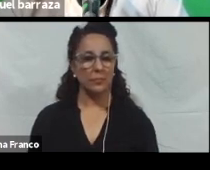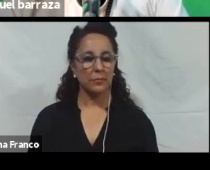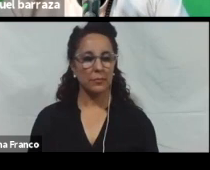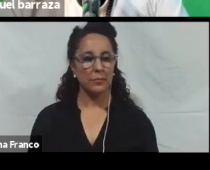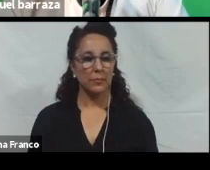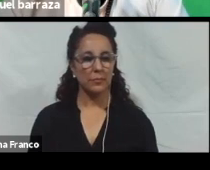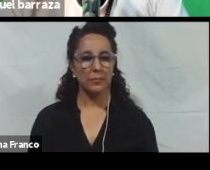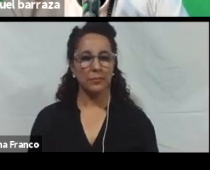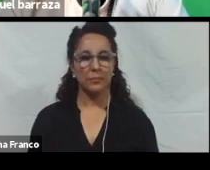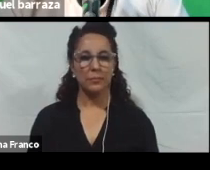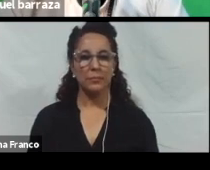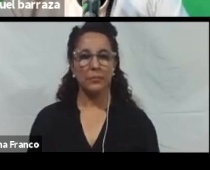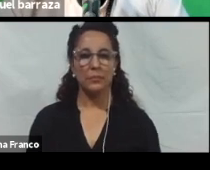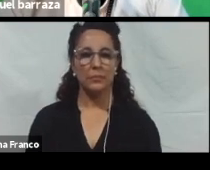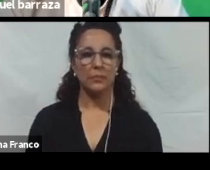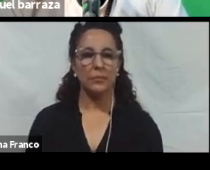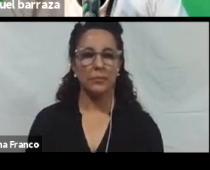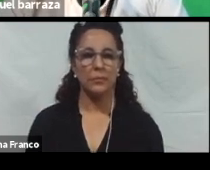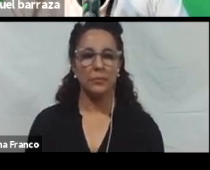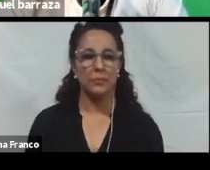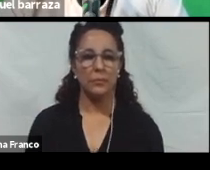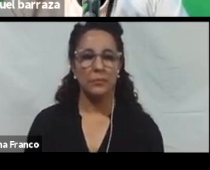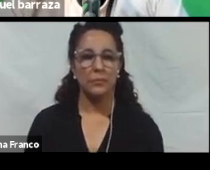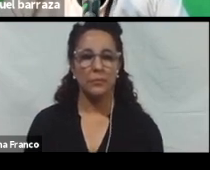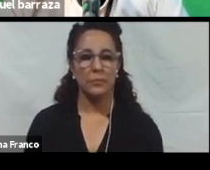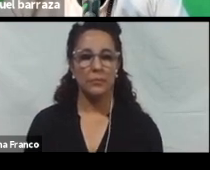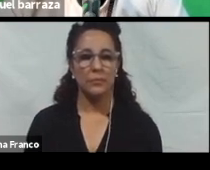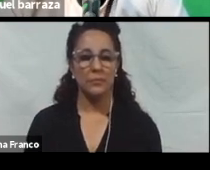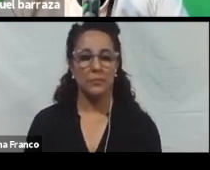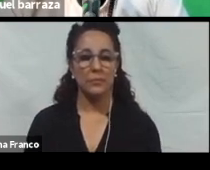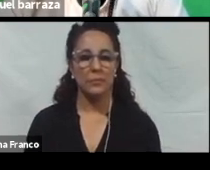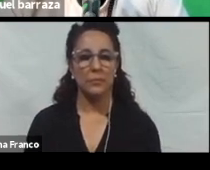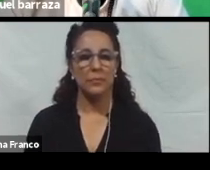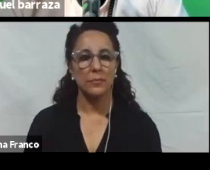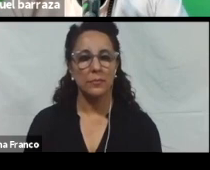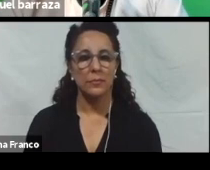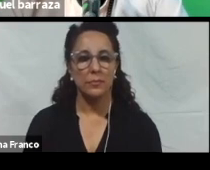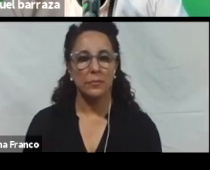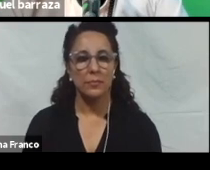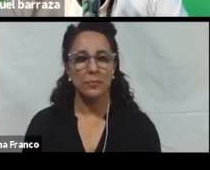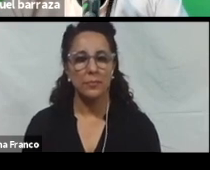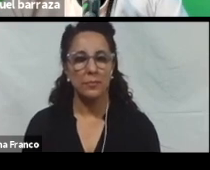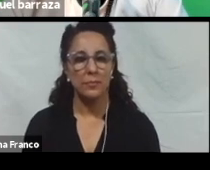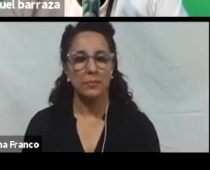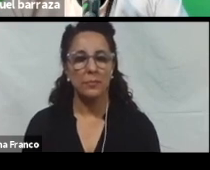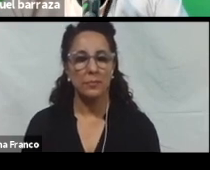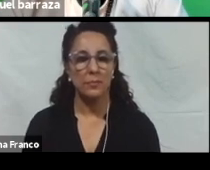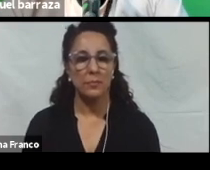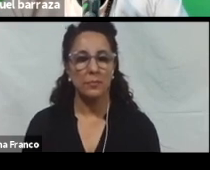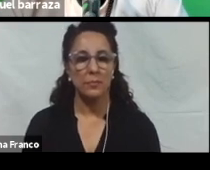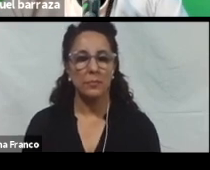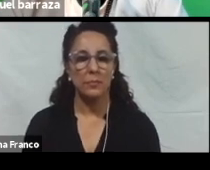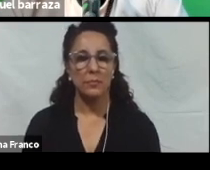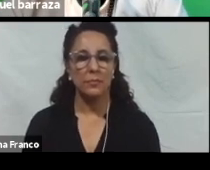Mayúsculas o minúsculas. El contraste es diferente. Entonces. Para cada caso. Para cada color. Es mejor